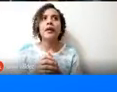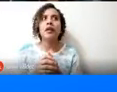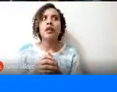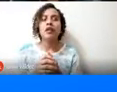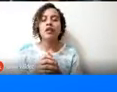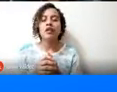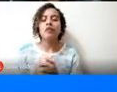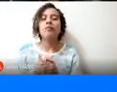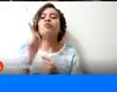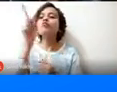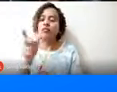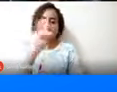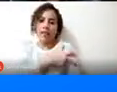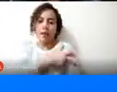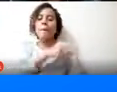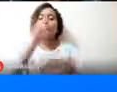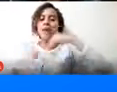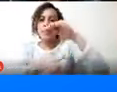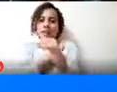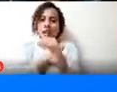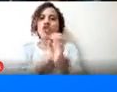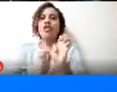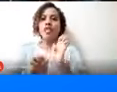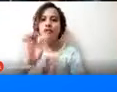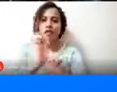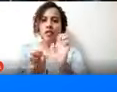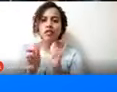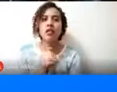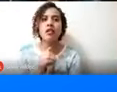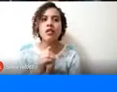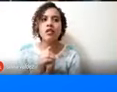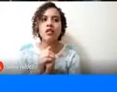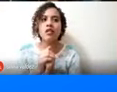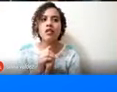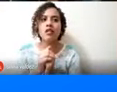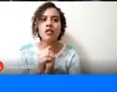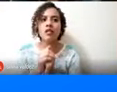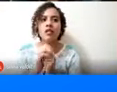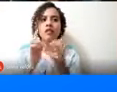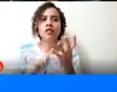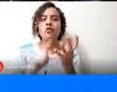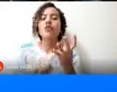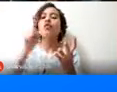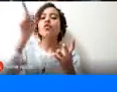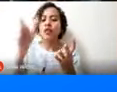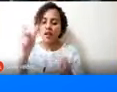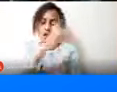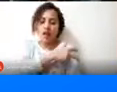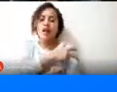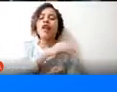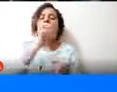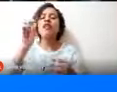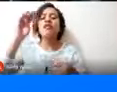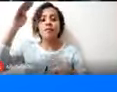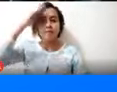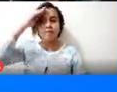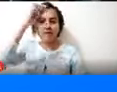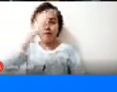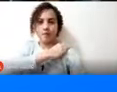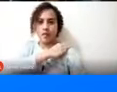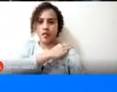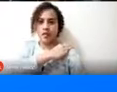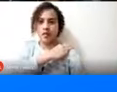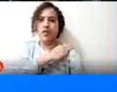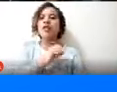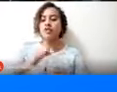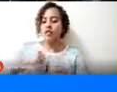un delegado del ministerio de defensa, un delegado de las fuerzas militares, con poder de